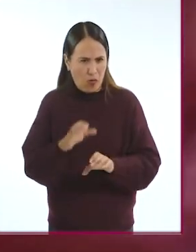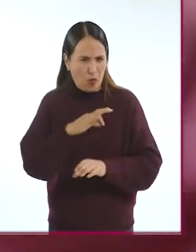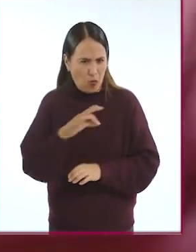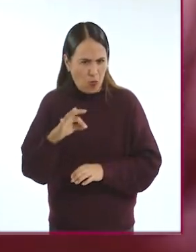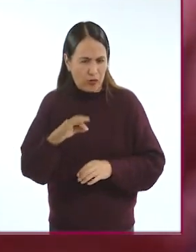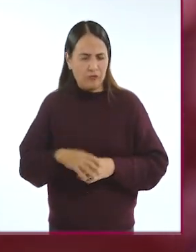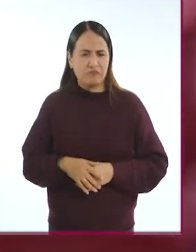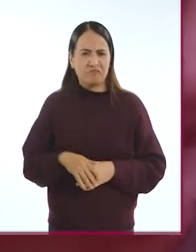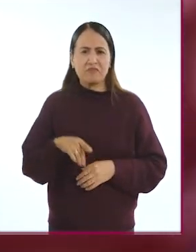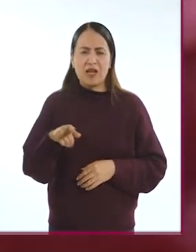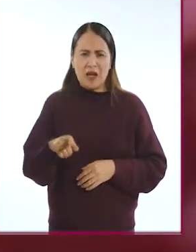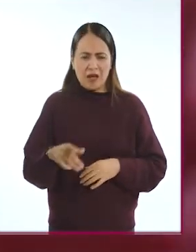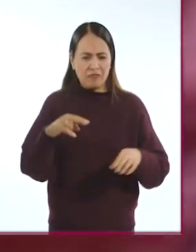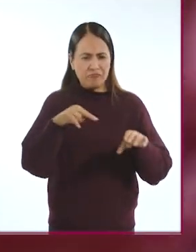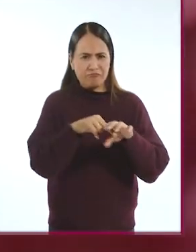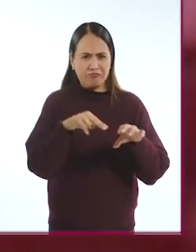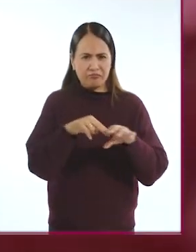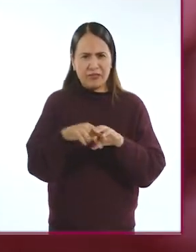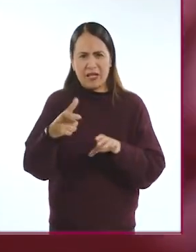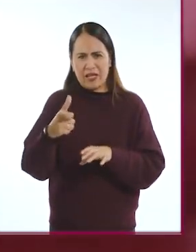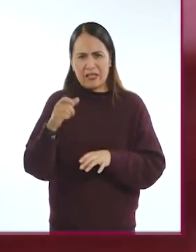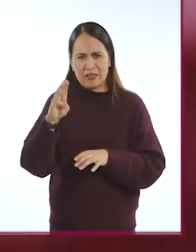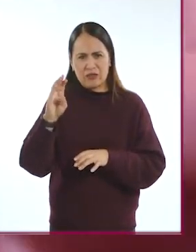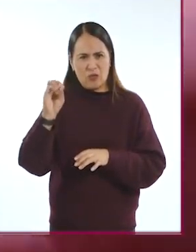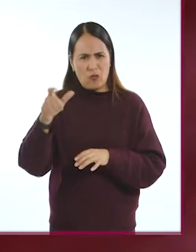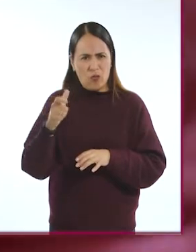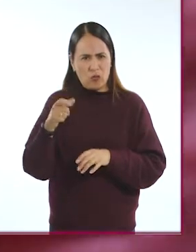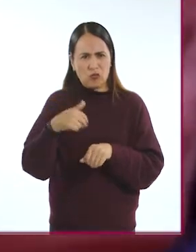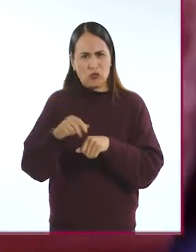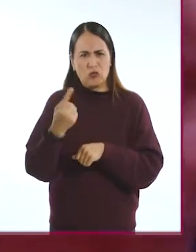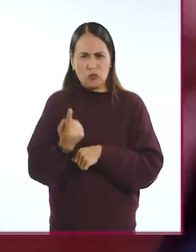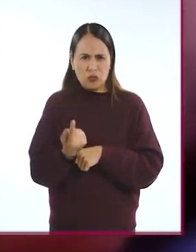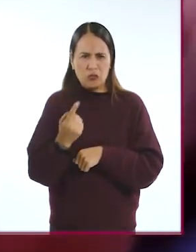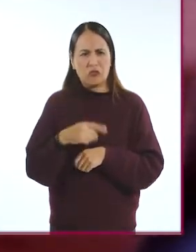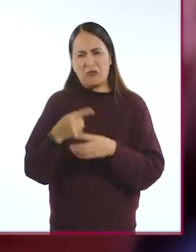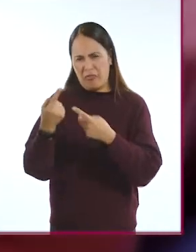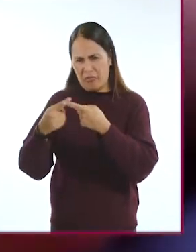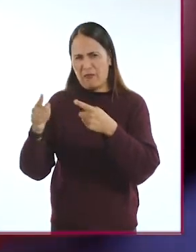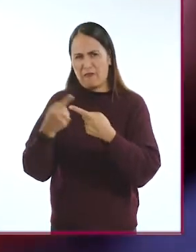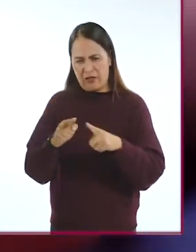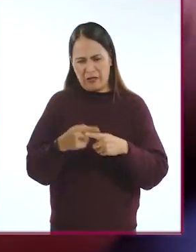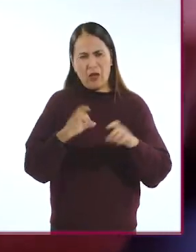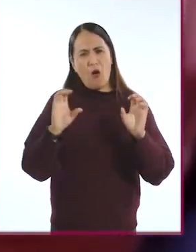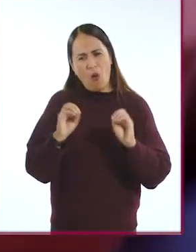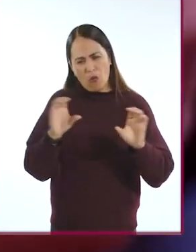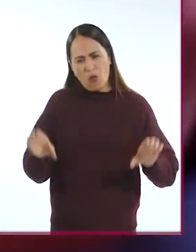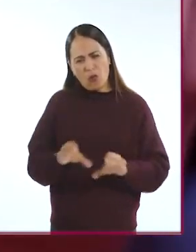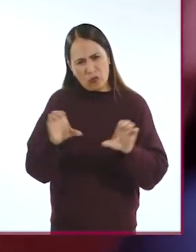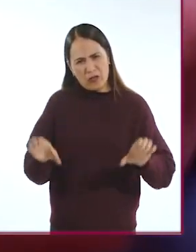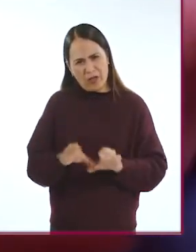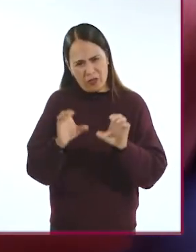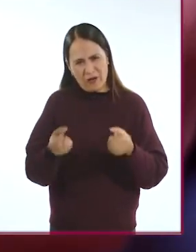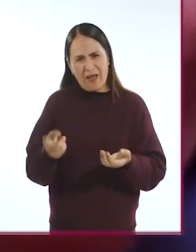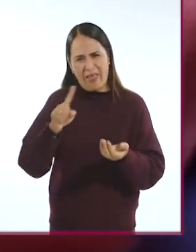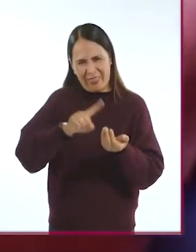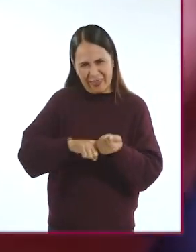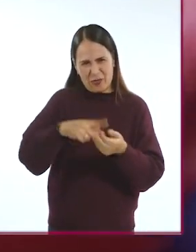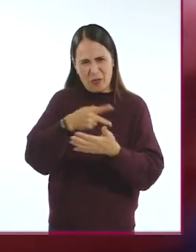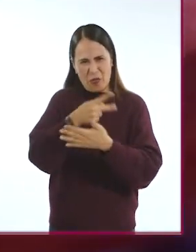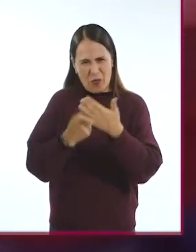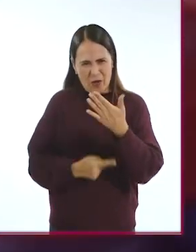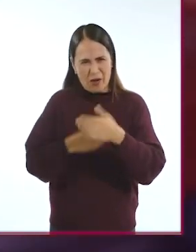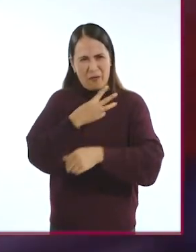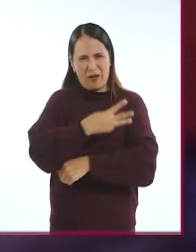El QuadStick es compatible con Xbox One, PS4 y con una computadora personal con Windows,